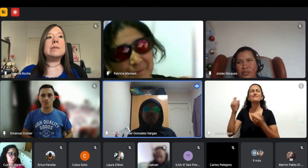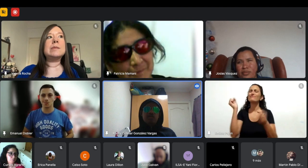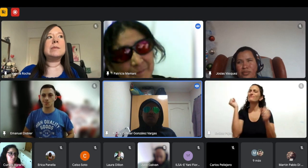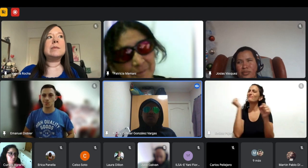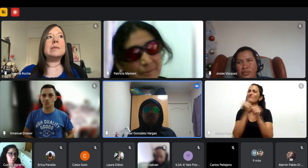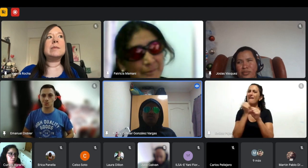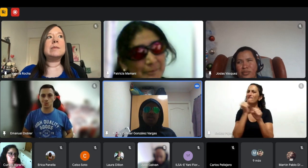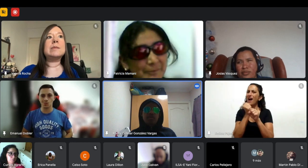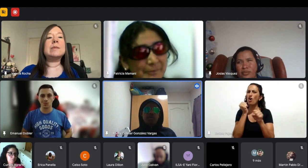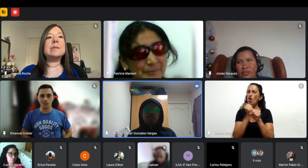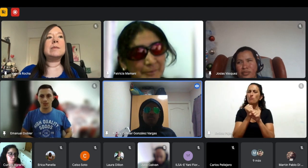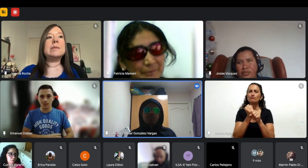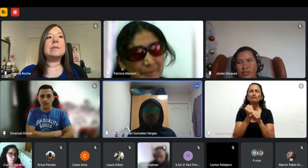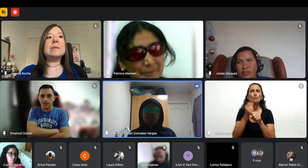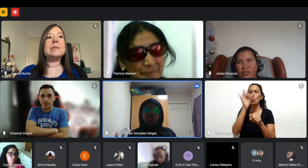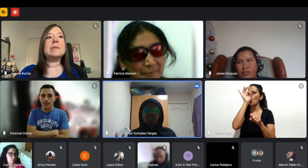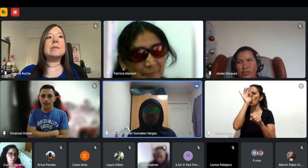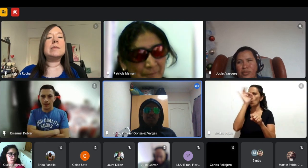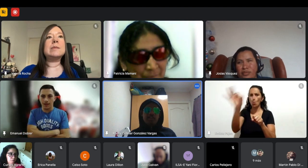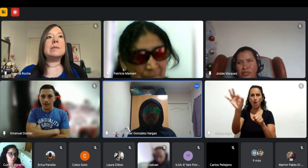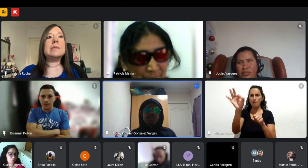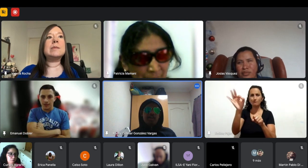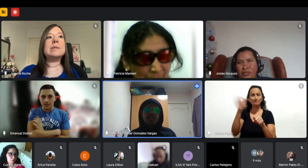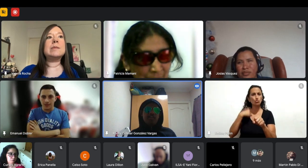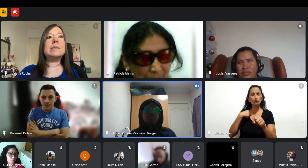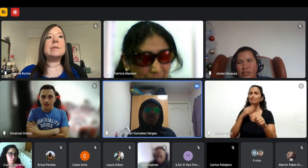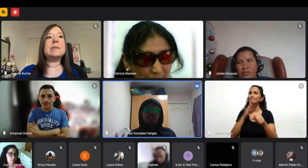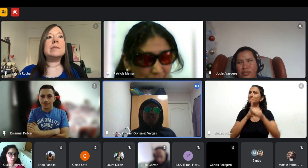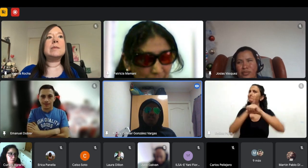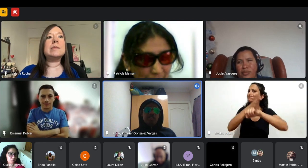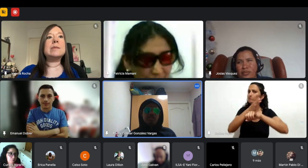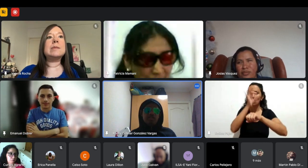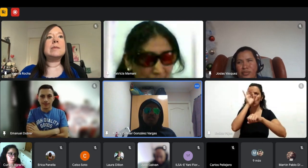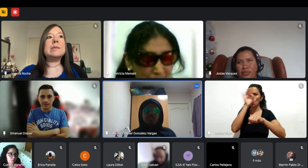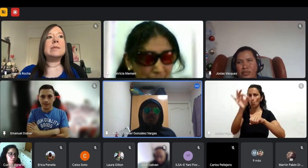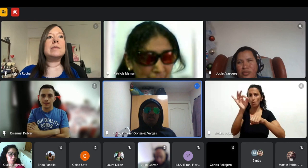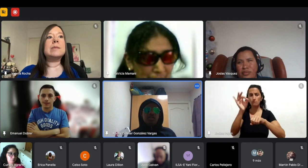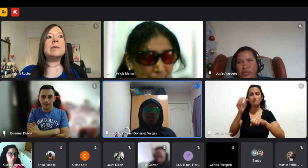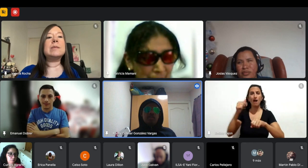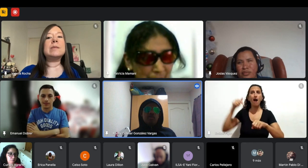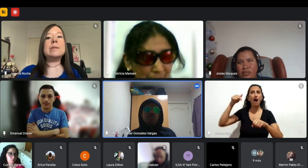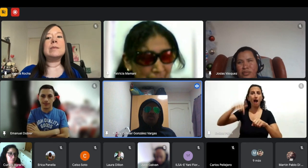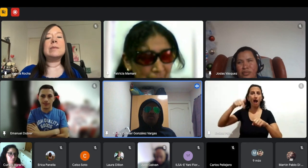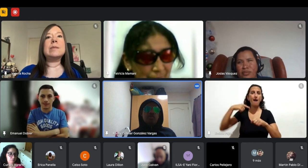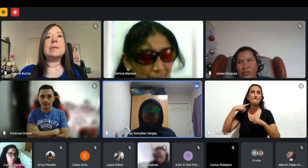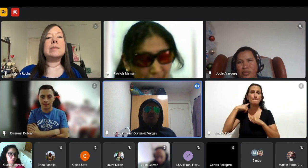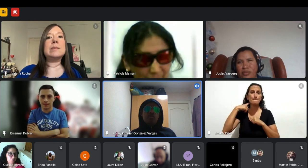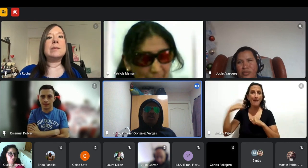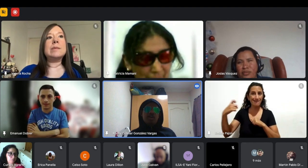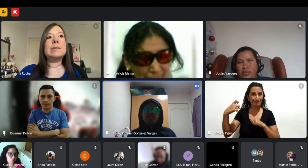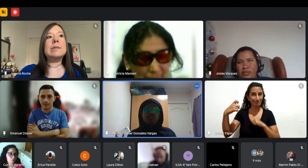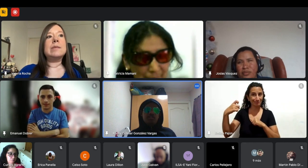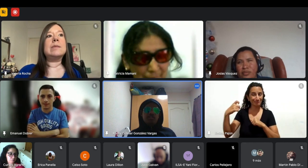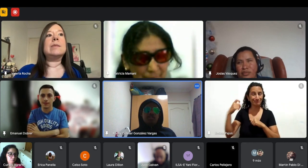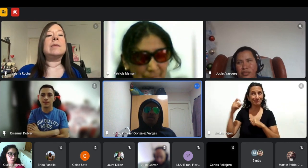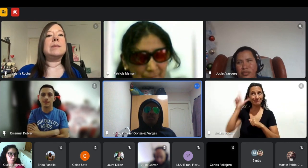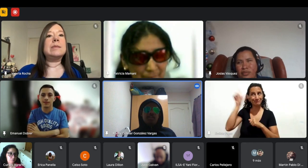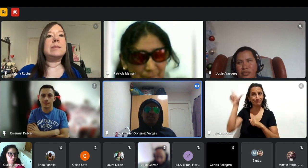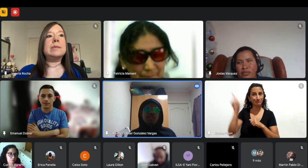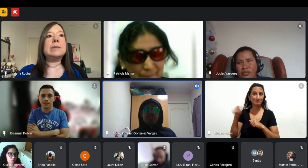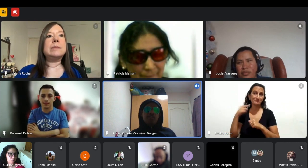solicitarlo o postularme a uno porque aquí en España y como en todo lugar